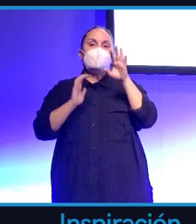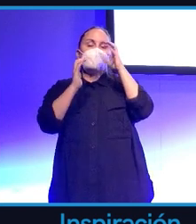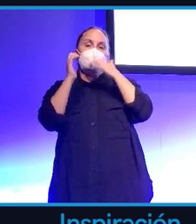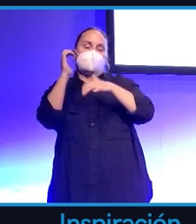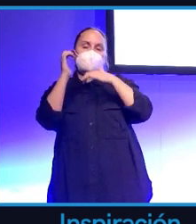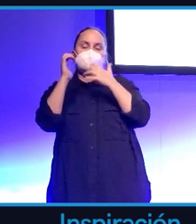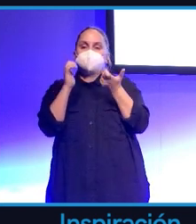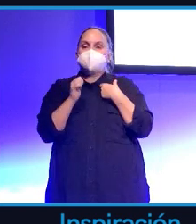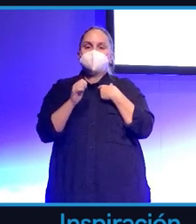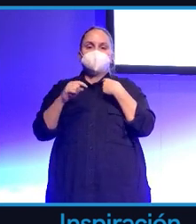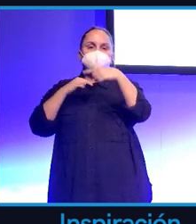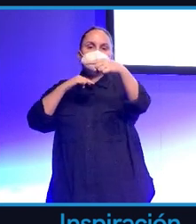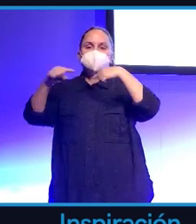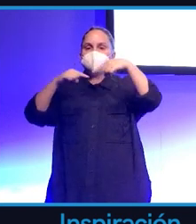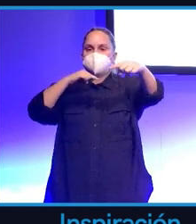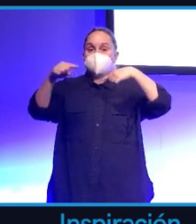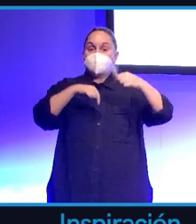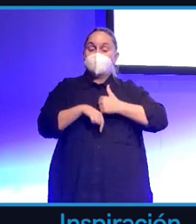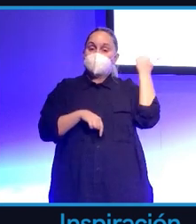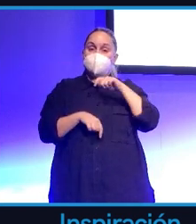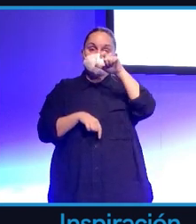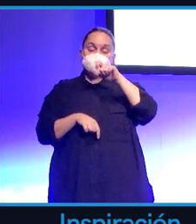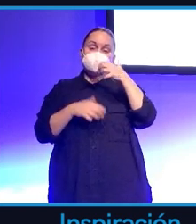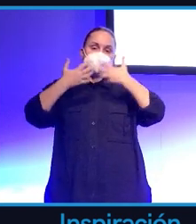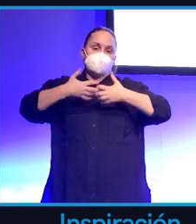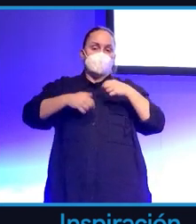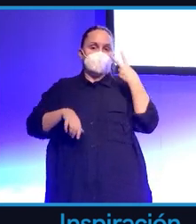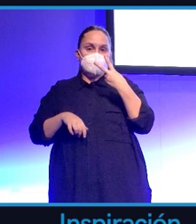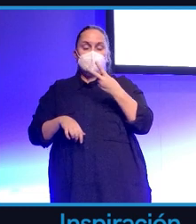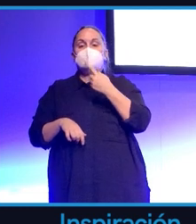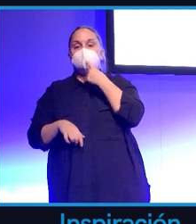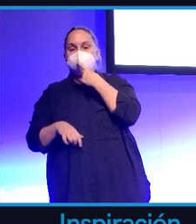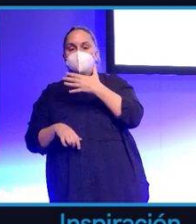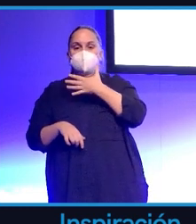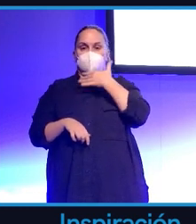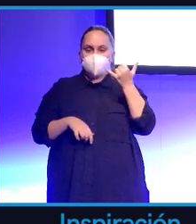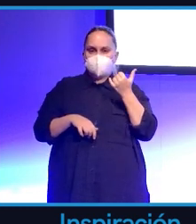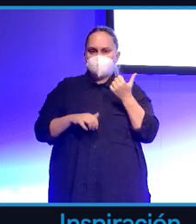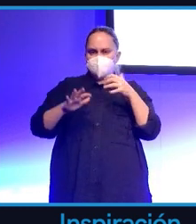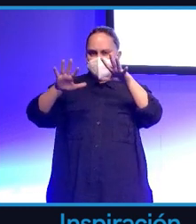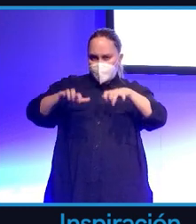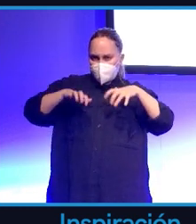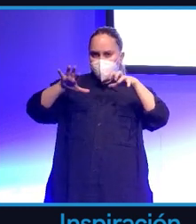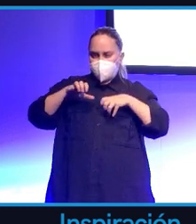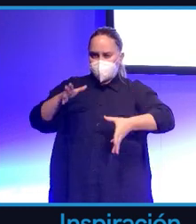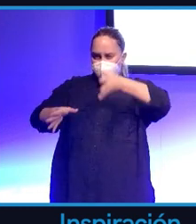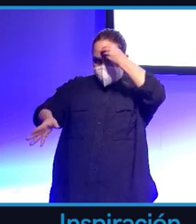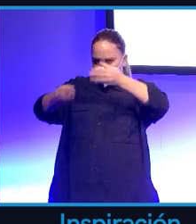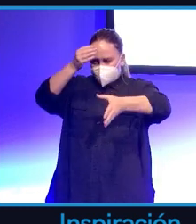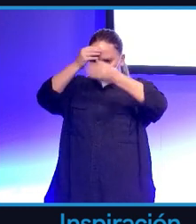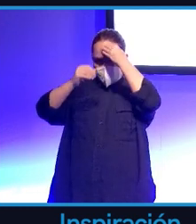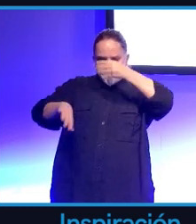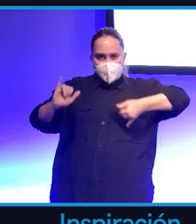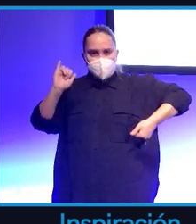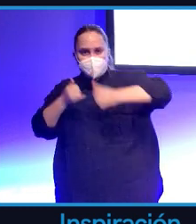dos agentes, uno azul y uno rojo, que están aprendiendo a moverse, aprendiendo a golpear, aprendiendo cómo jugar al